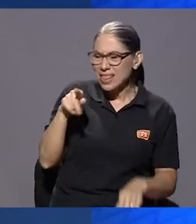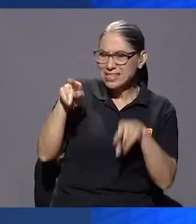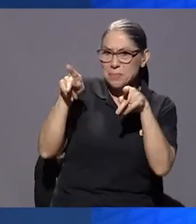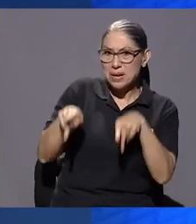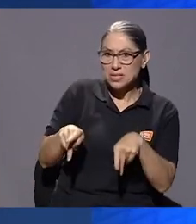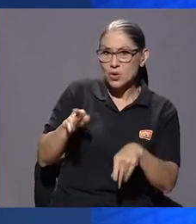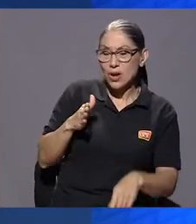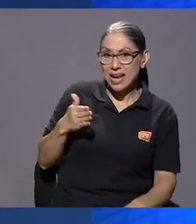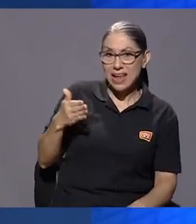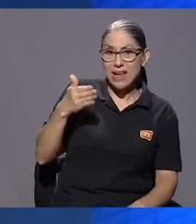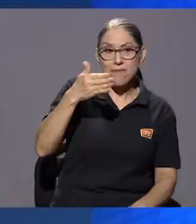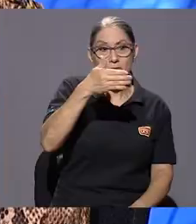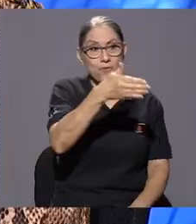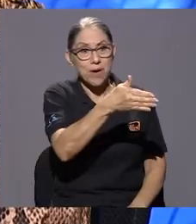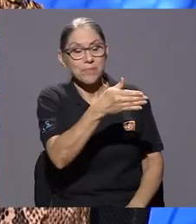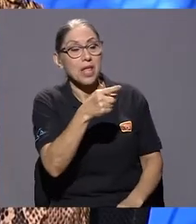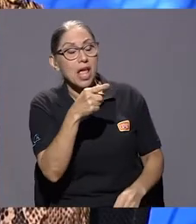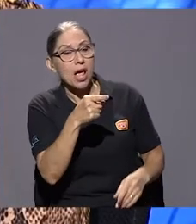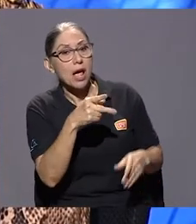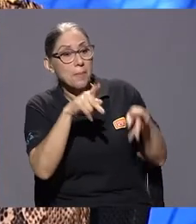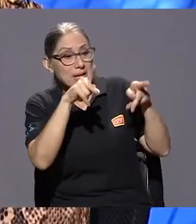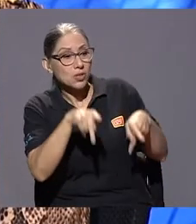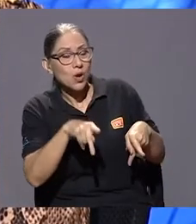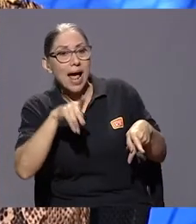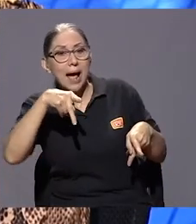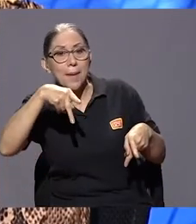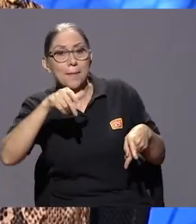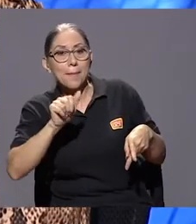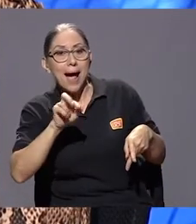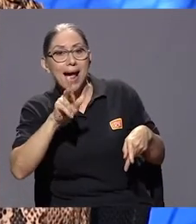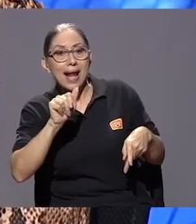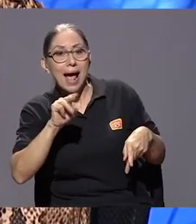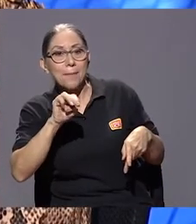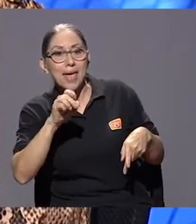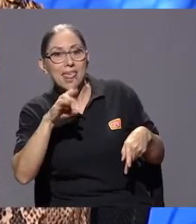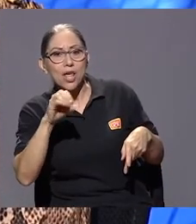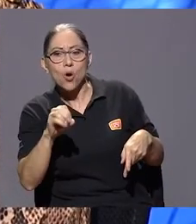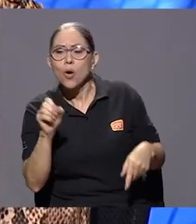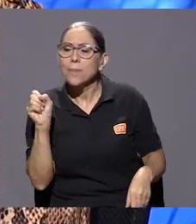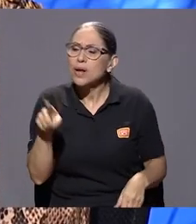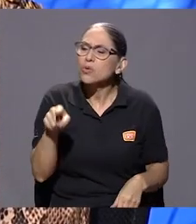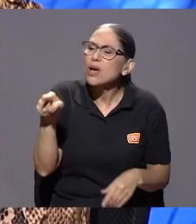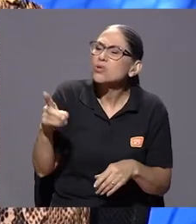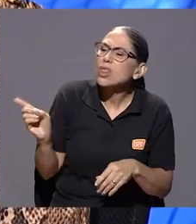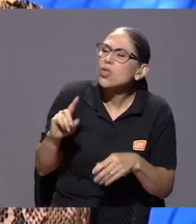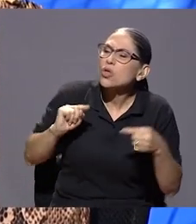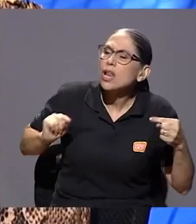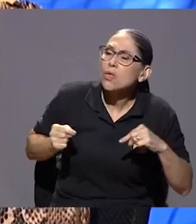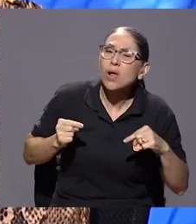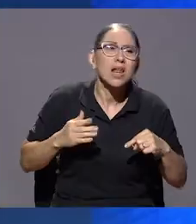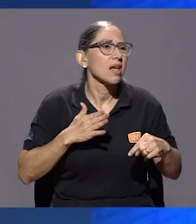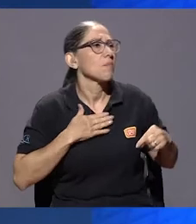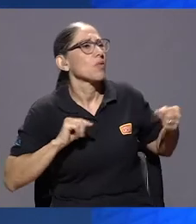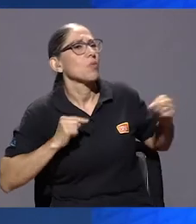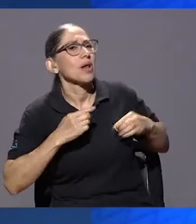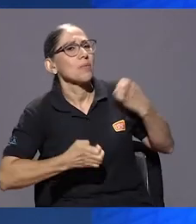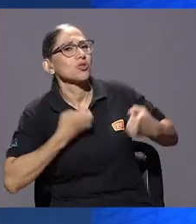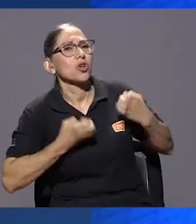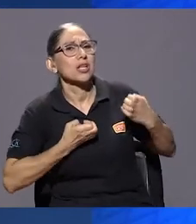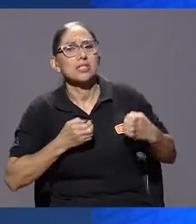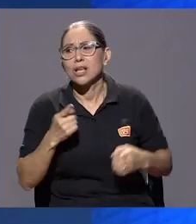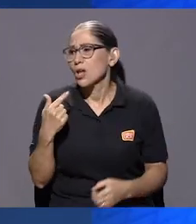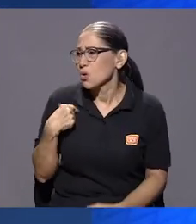paramédico. Y el paramédico le pregunta, ¿a dónde le duele? Y dice, en mis emociones. El paramédico le dice, no entiendo. Y él dice, nadie entiende.